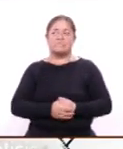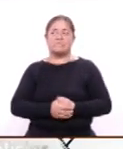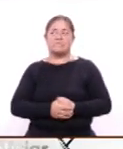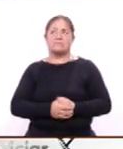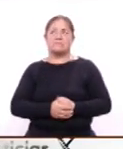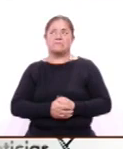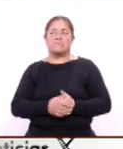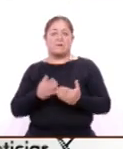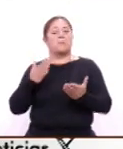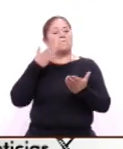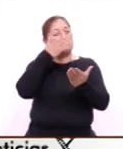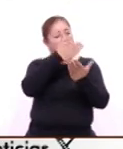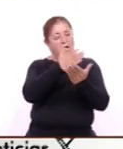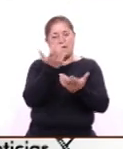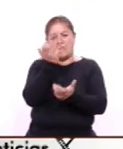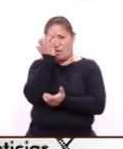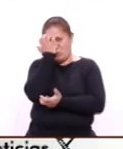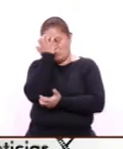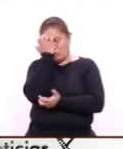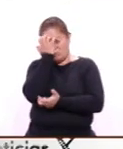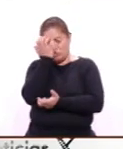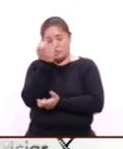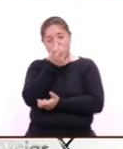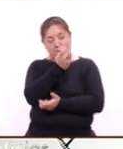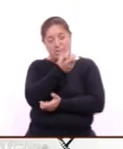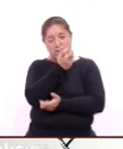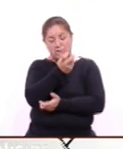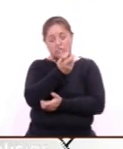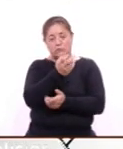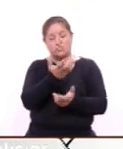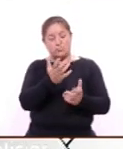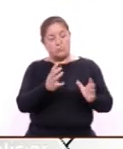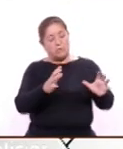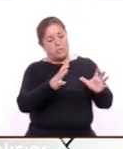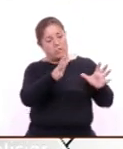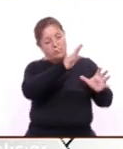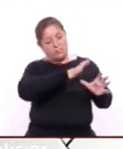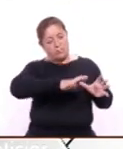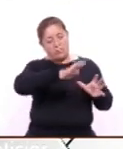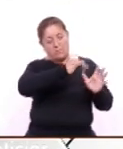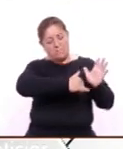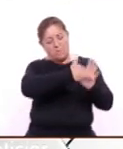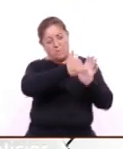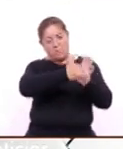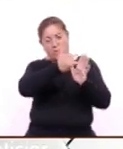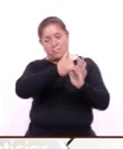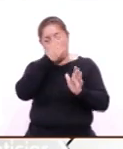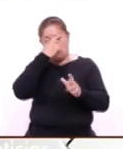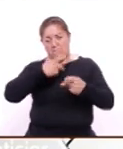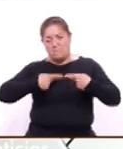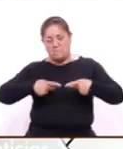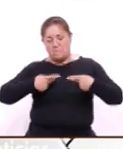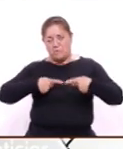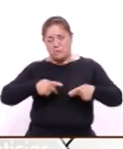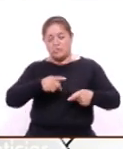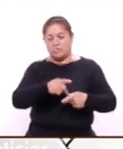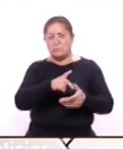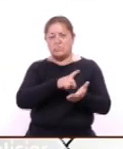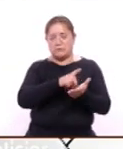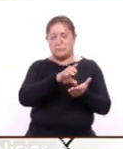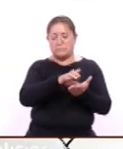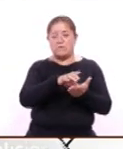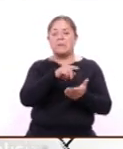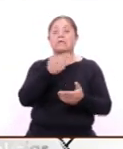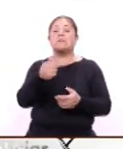conózcanlo, son unas, es un inmueble pensado de verdad para las personas con discapacidad, le llamamos la ciudad inclusiva